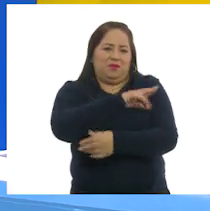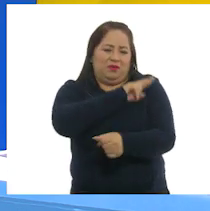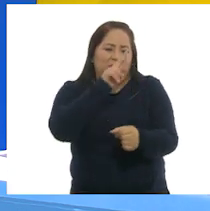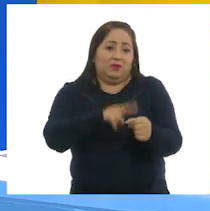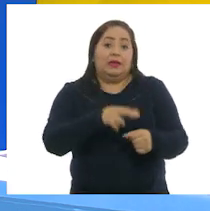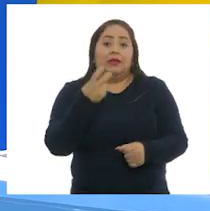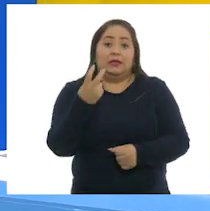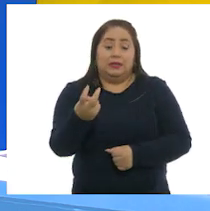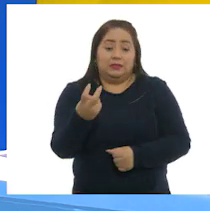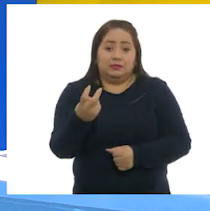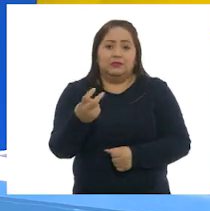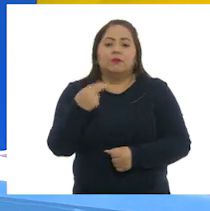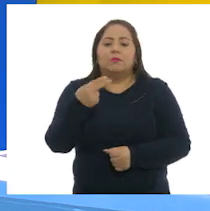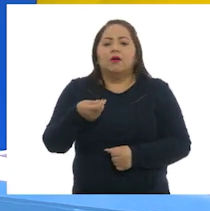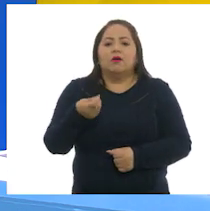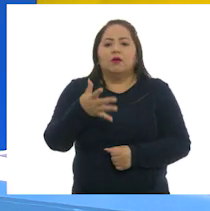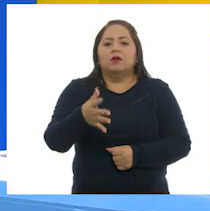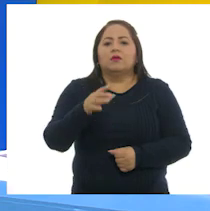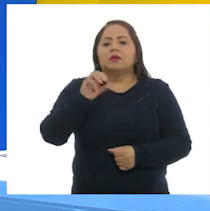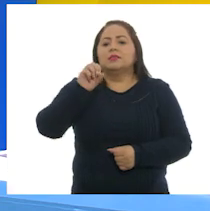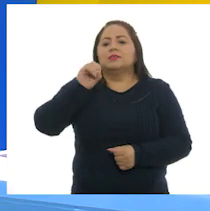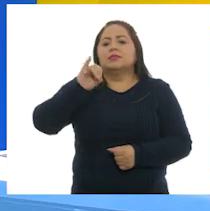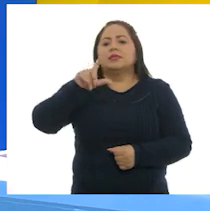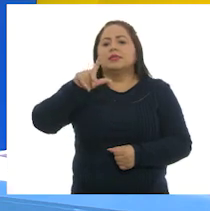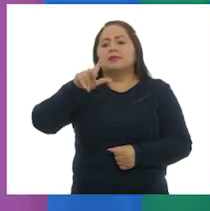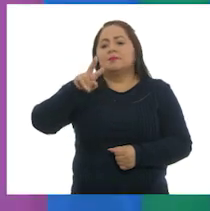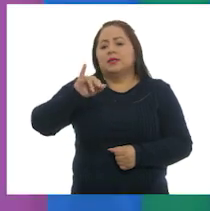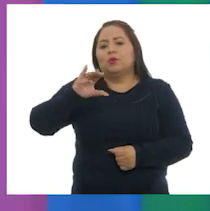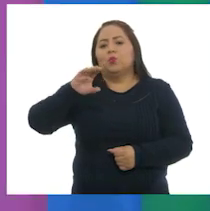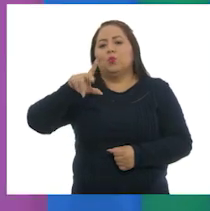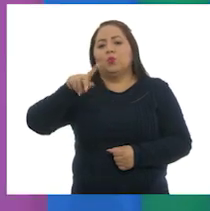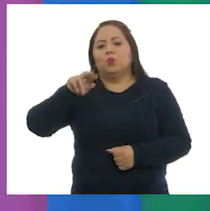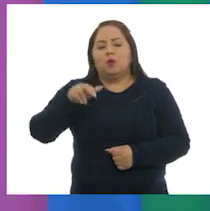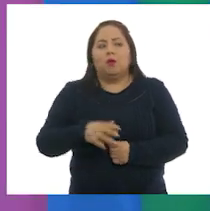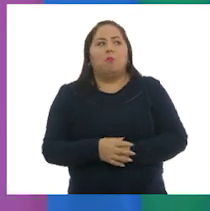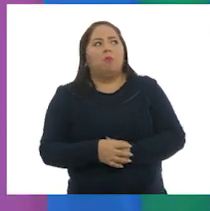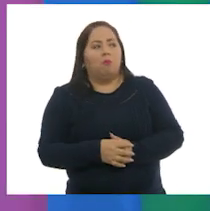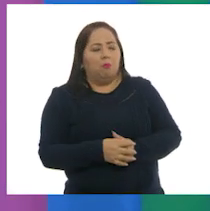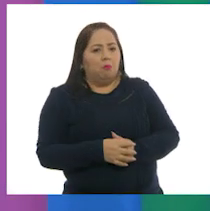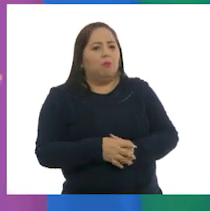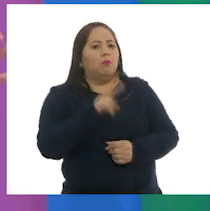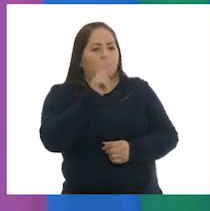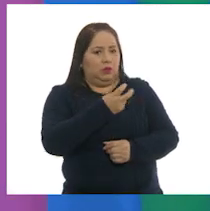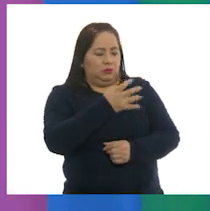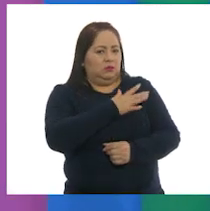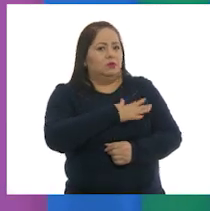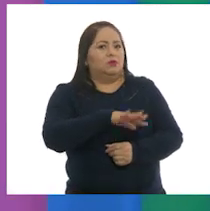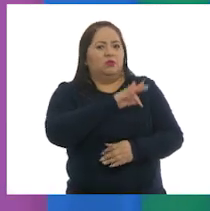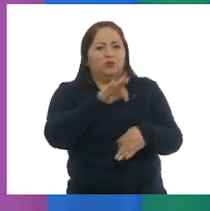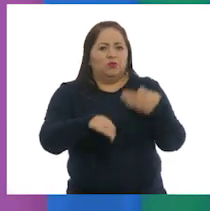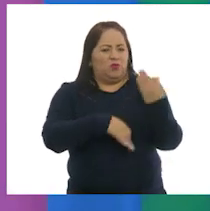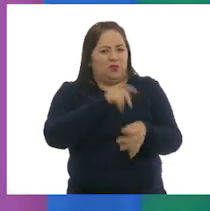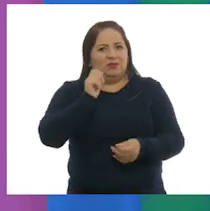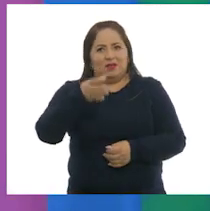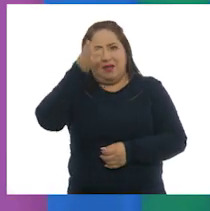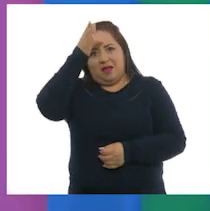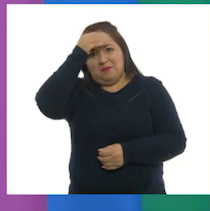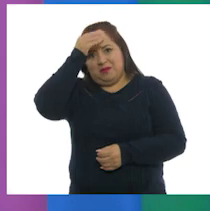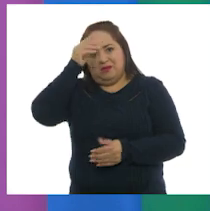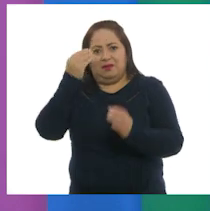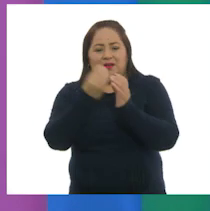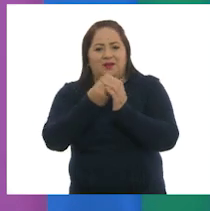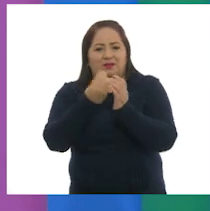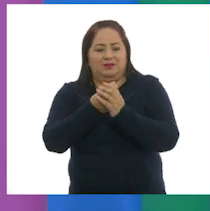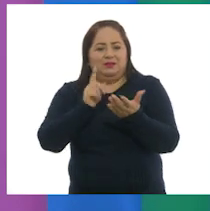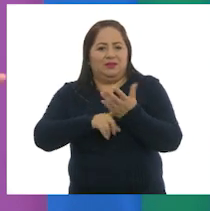A esta técnica se le llama silvicultura. Ah, es increíble todo lo que podemos aprender en nuestras clases